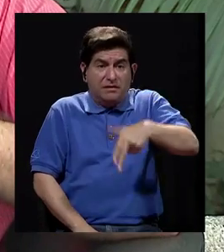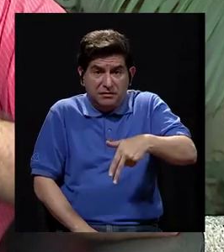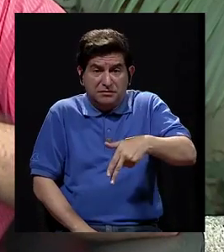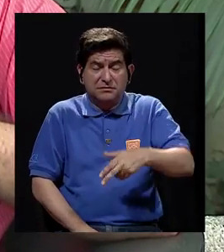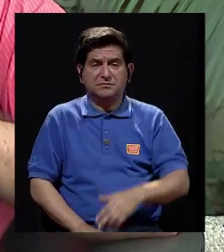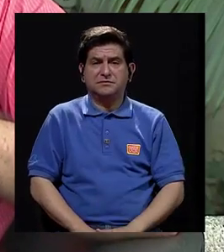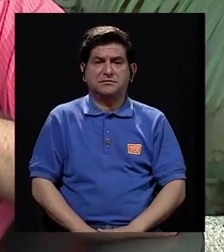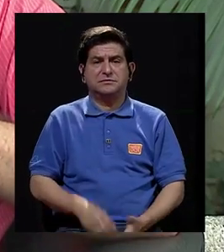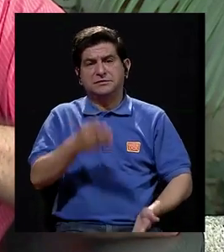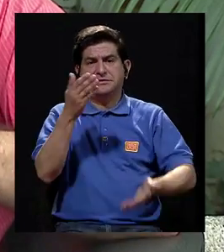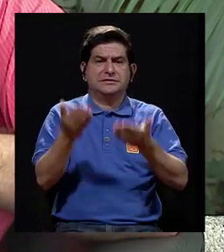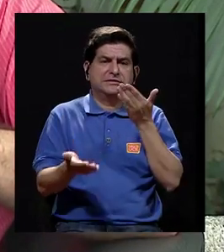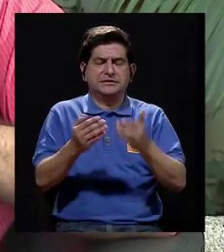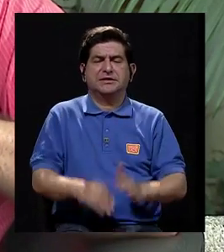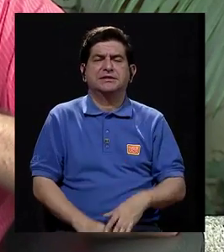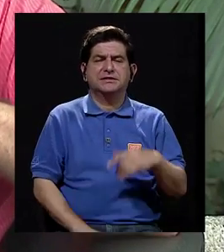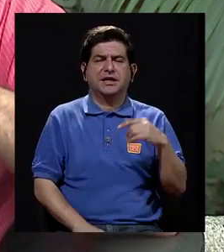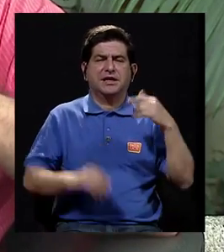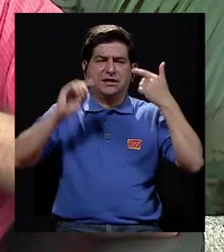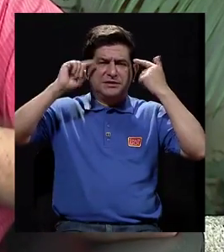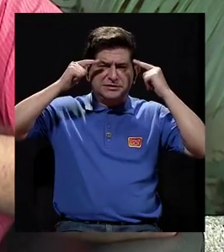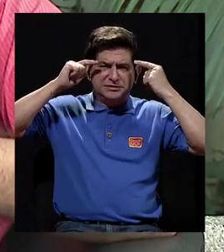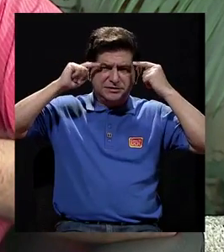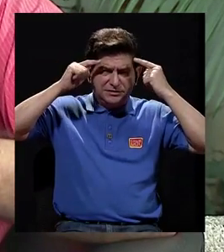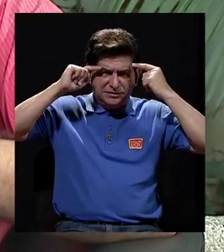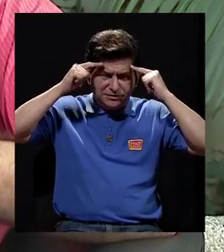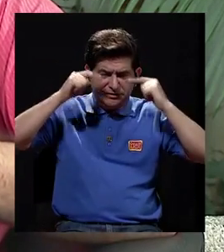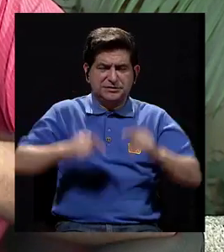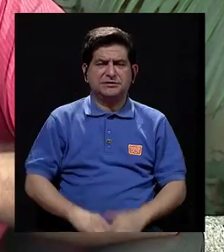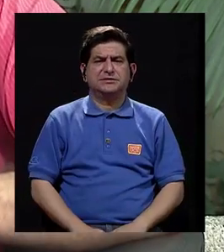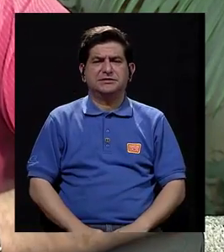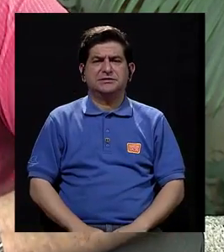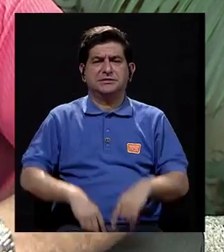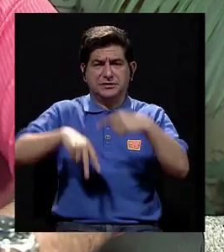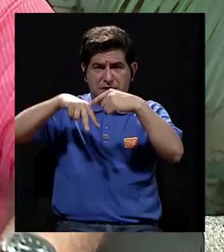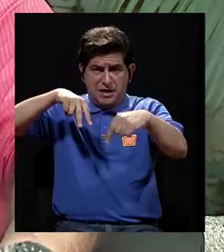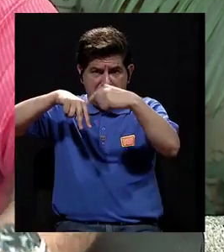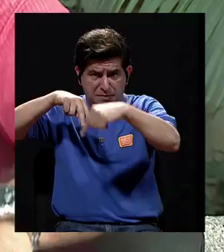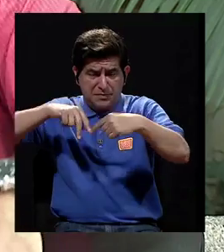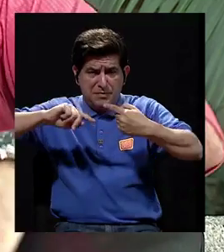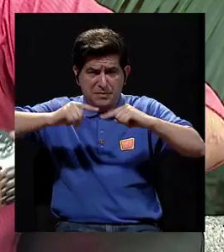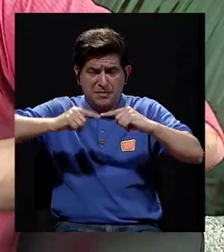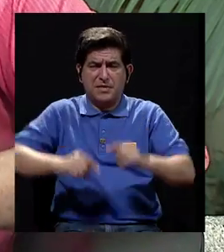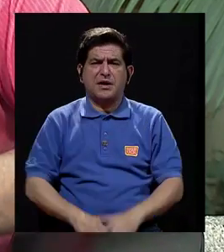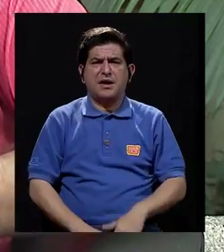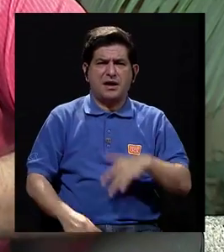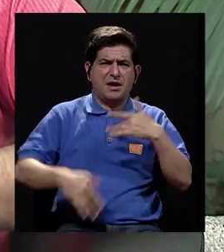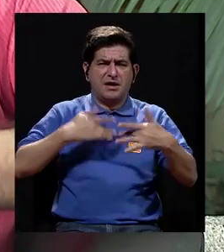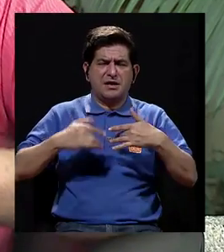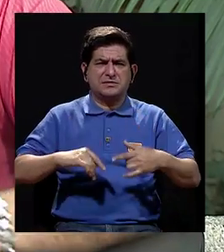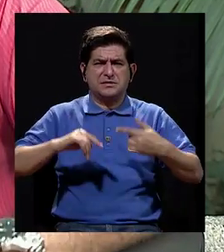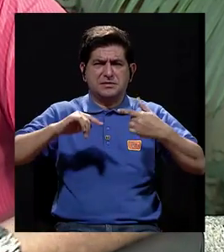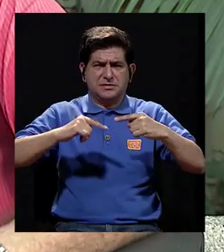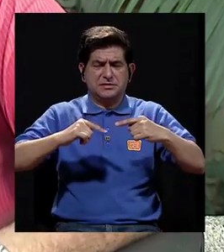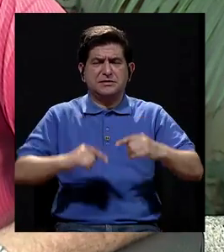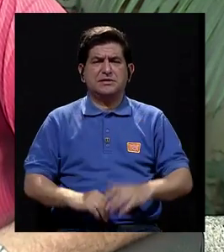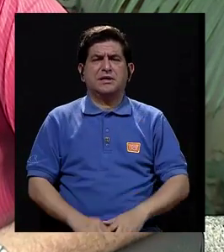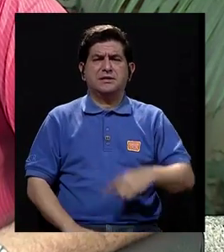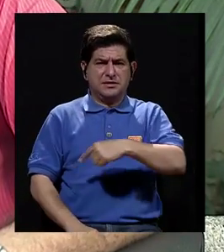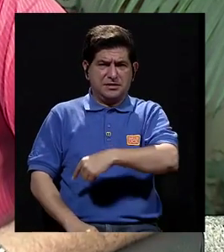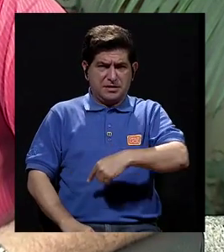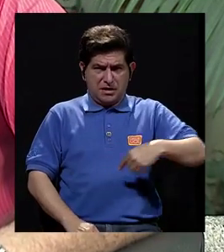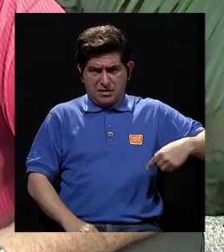muchas veces dan dolores de cabeza, dolores en las piernas, punzaditas abajo del abdomen,